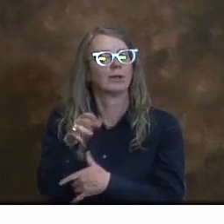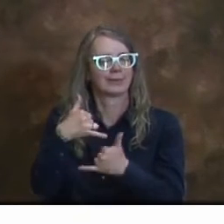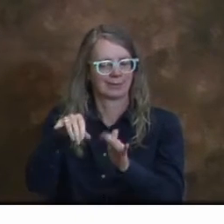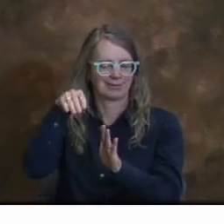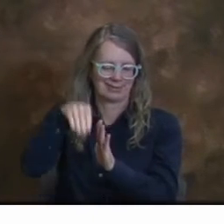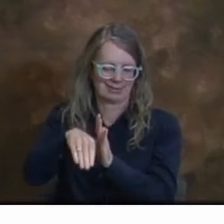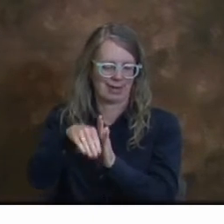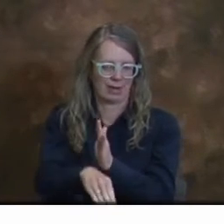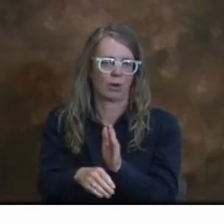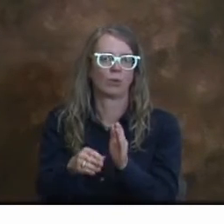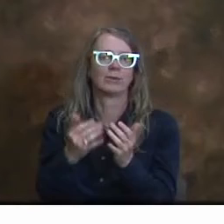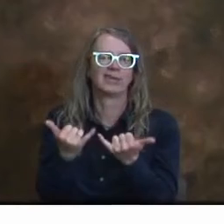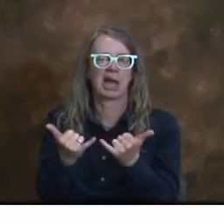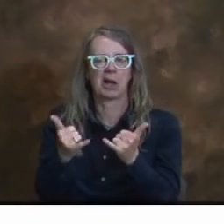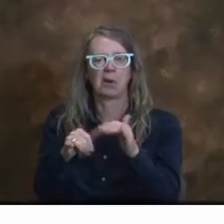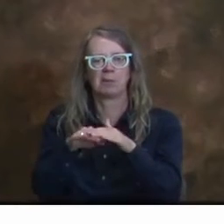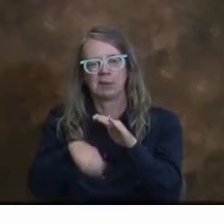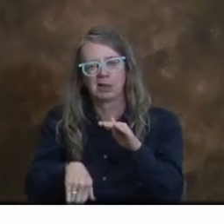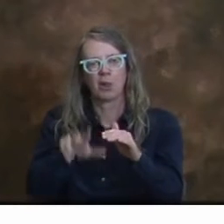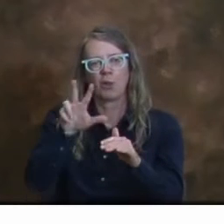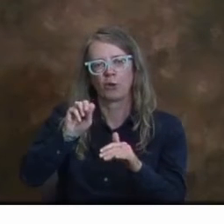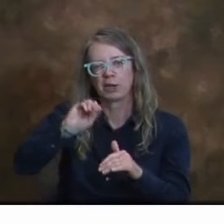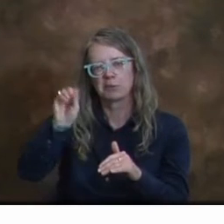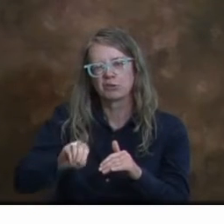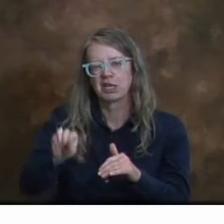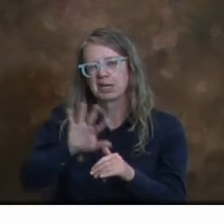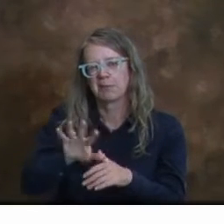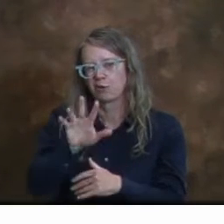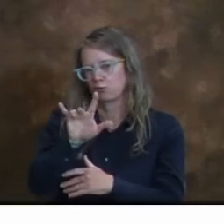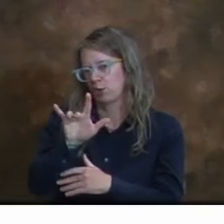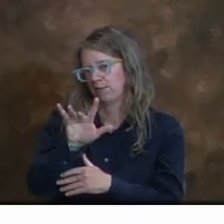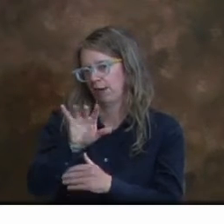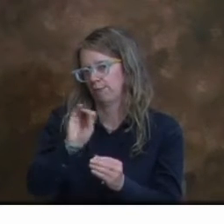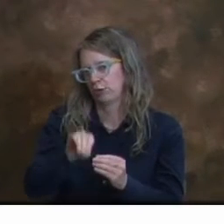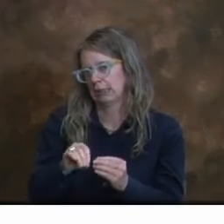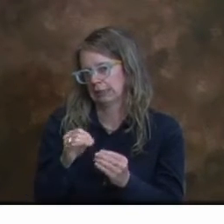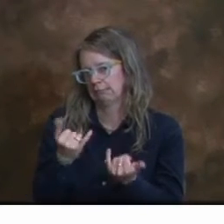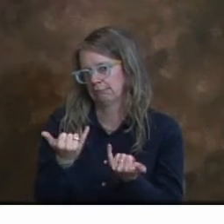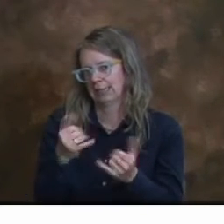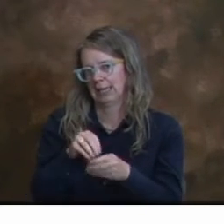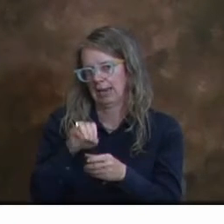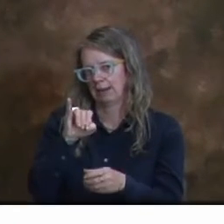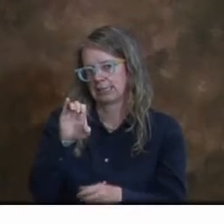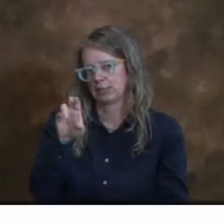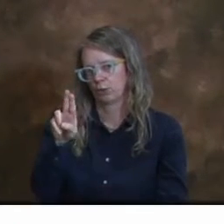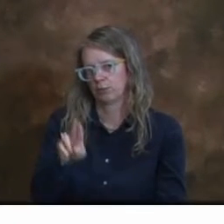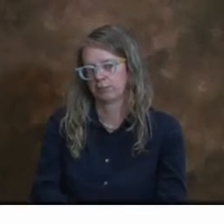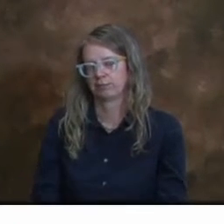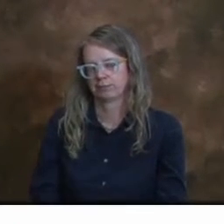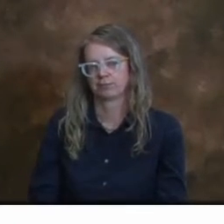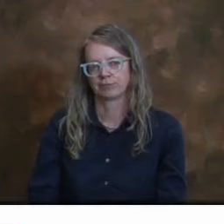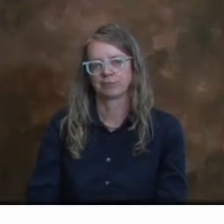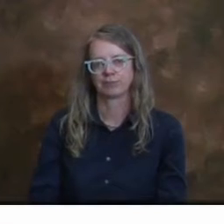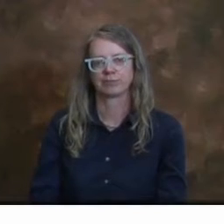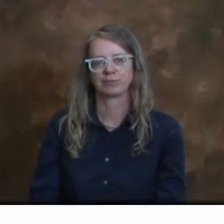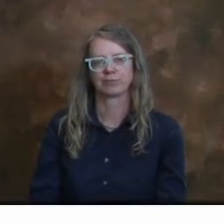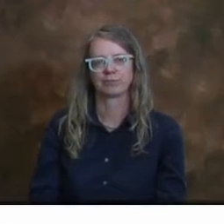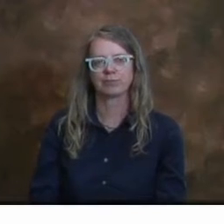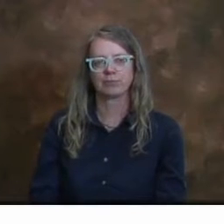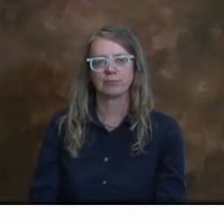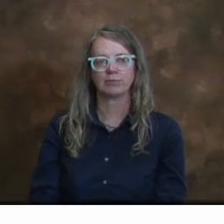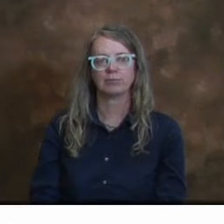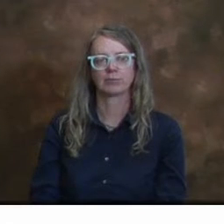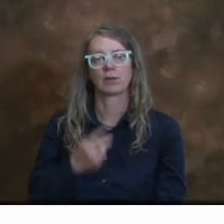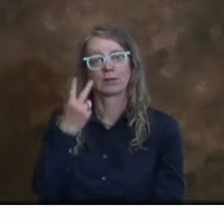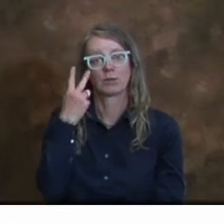por menos del 30%. Estamos alrededor del 25,7% en una semana, que es una bajada de 5